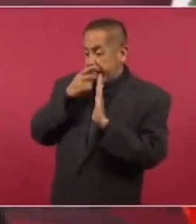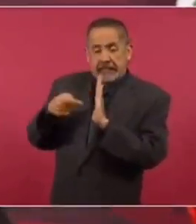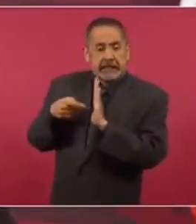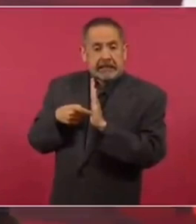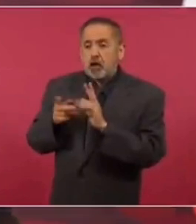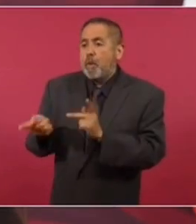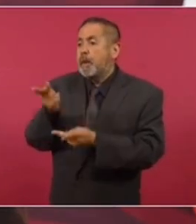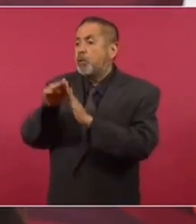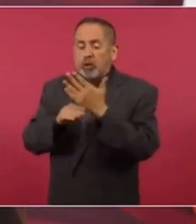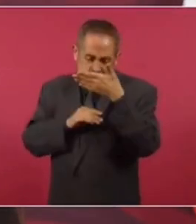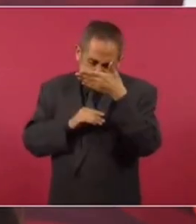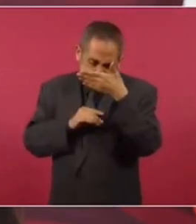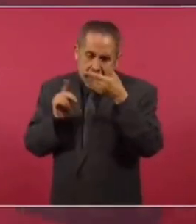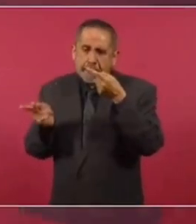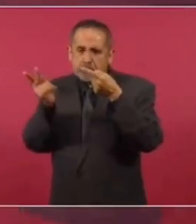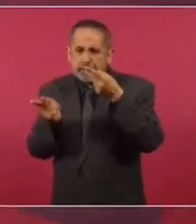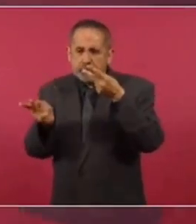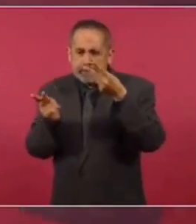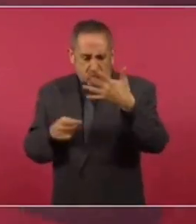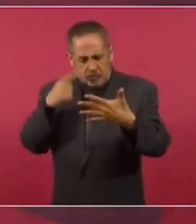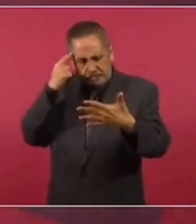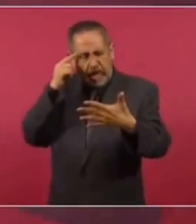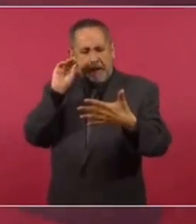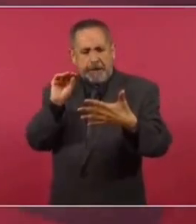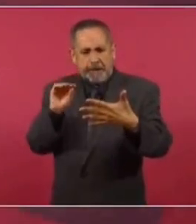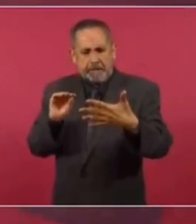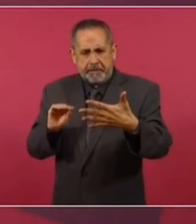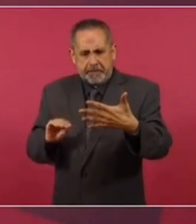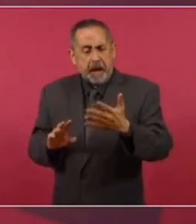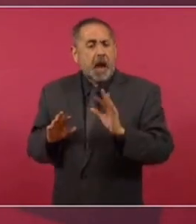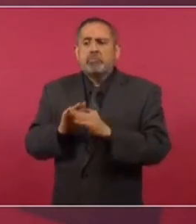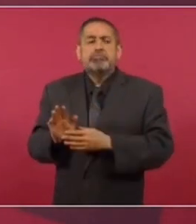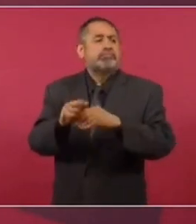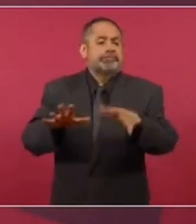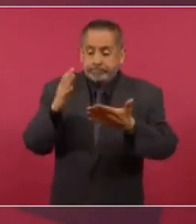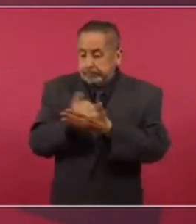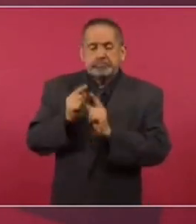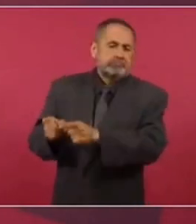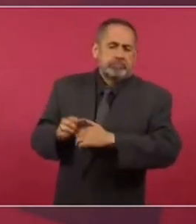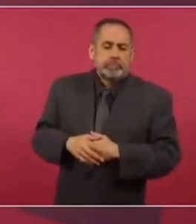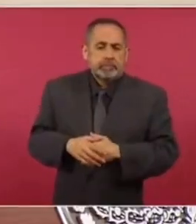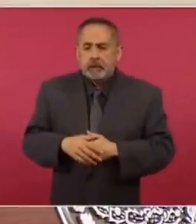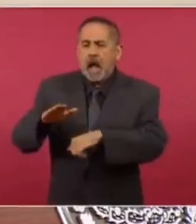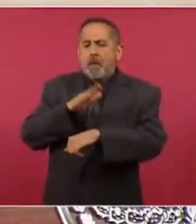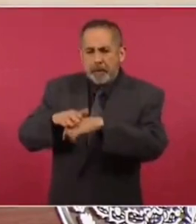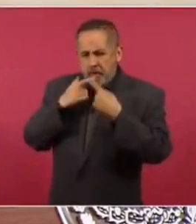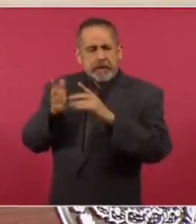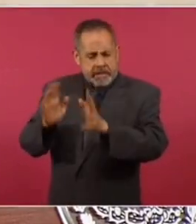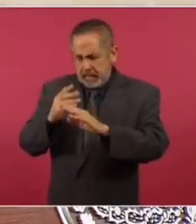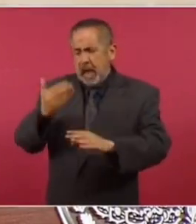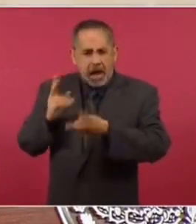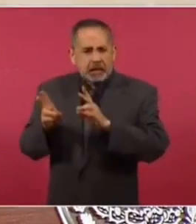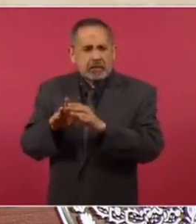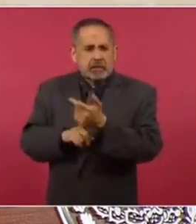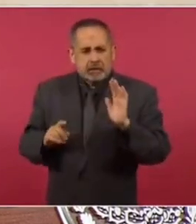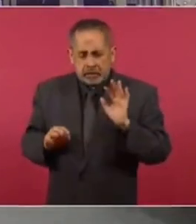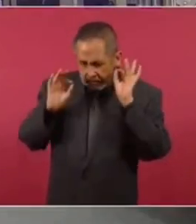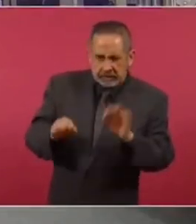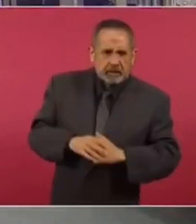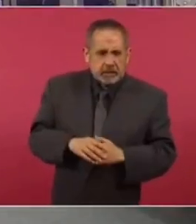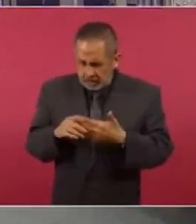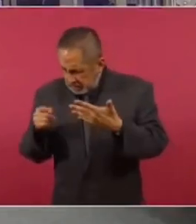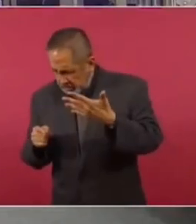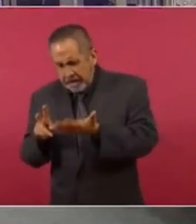con una encuesta, un cuestionario que se hace, está aprobado, ya no hablemos que científicamente,